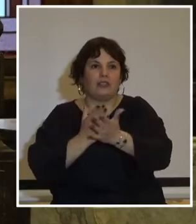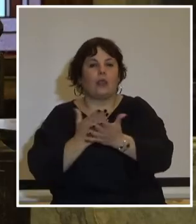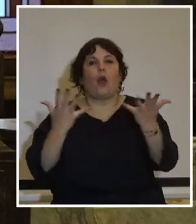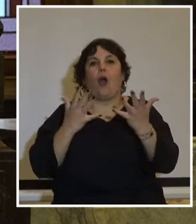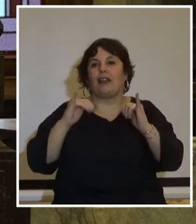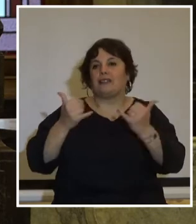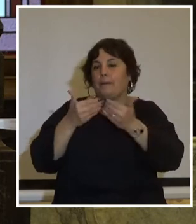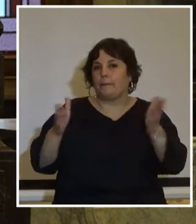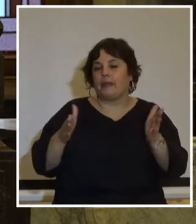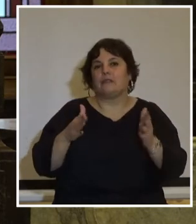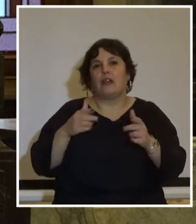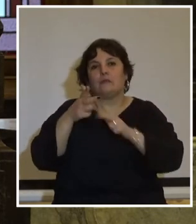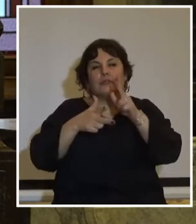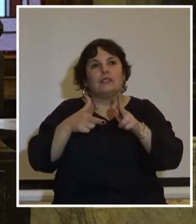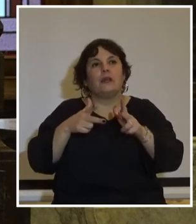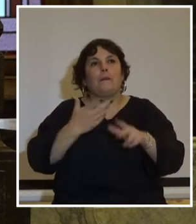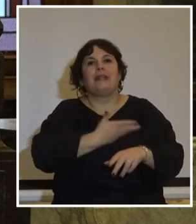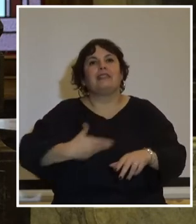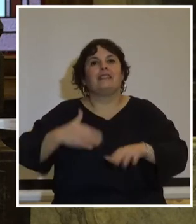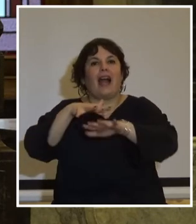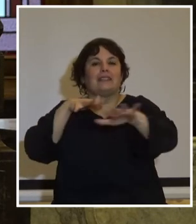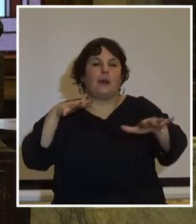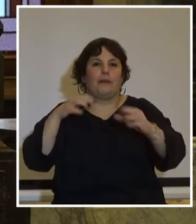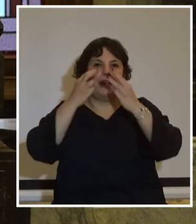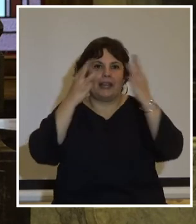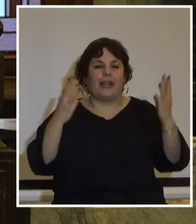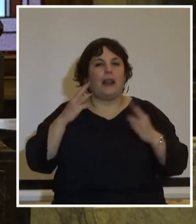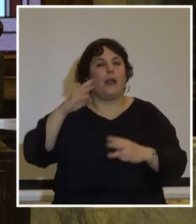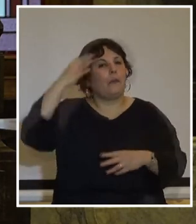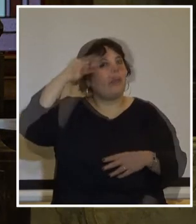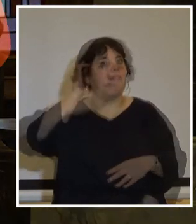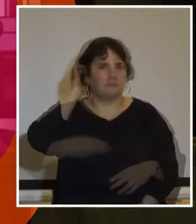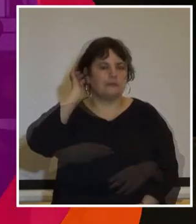palabra ya de la Presidenta de la Asamblea General, Escribana Beatriz Argimon.